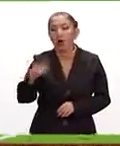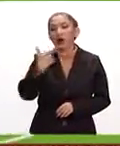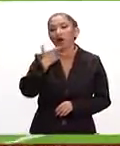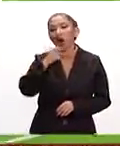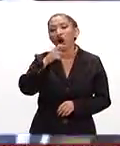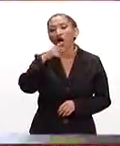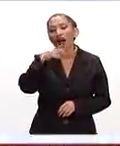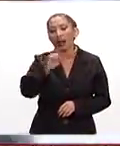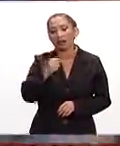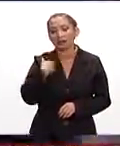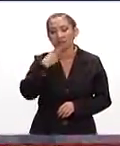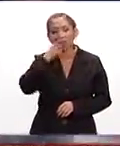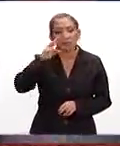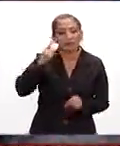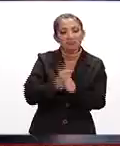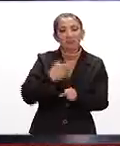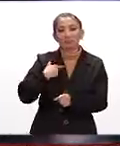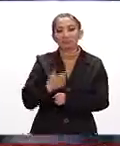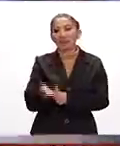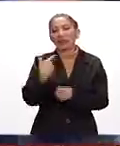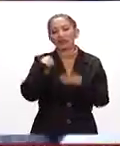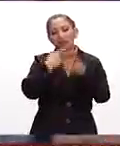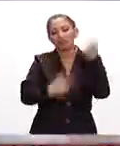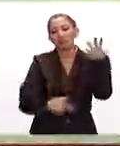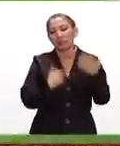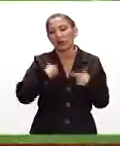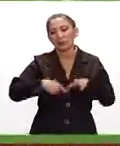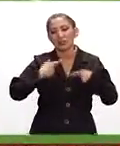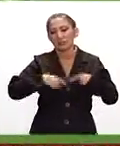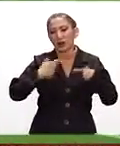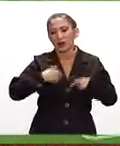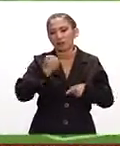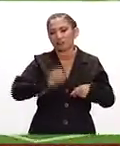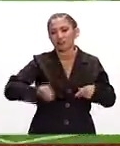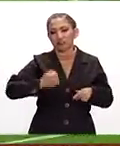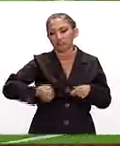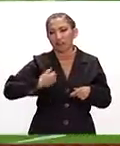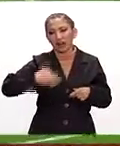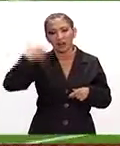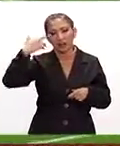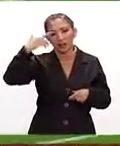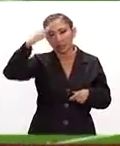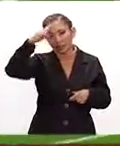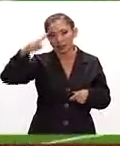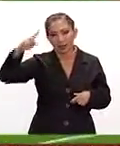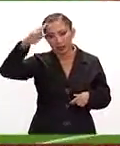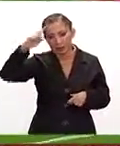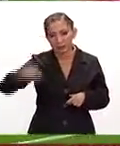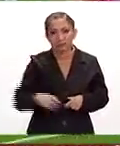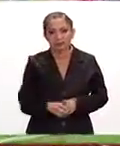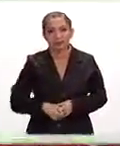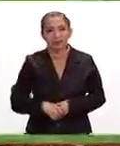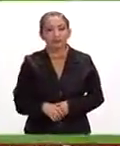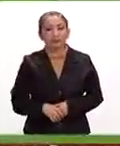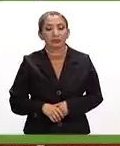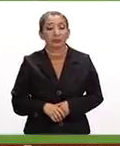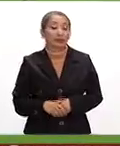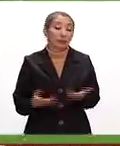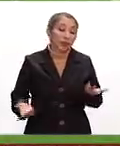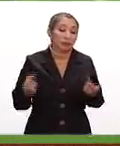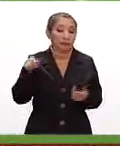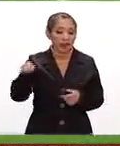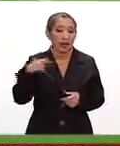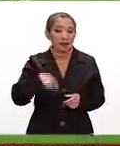los goles fueron, como ya lo veíamos, de Gareth Bale, de Marcelo, de Marco Asensio, luego de Lucas Vázquez y de Álvaro Morata. Así que,